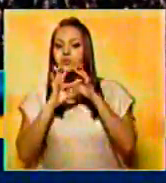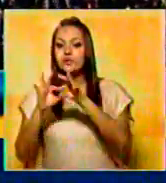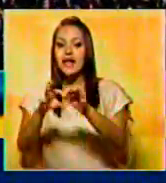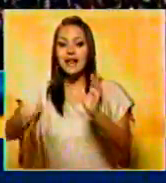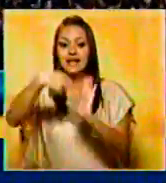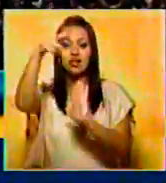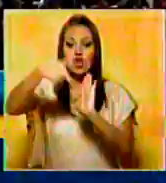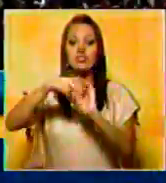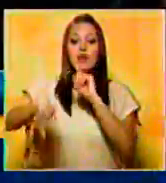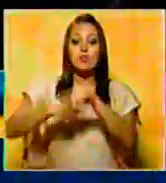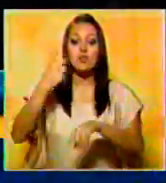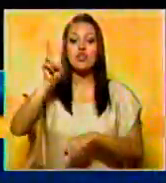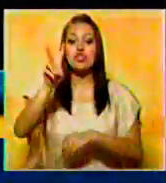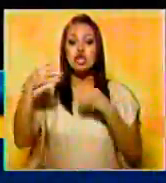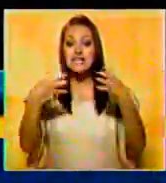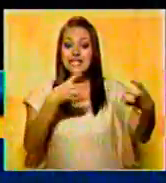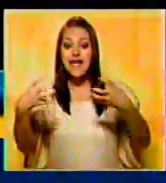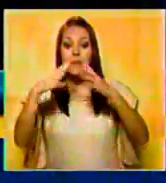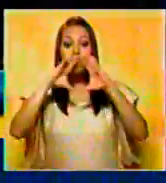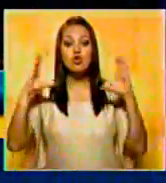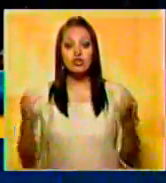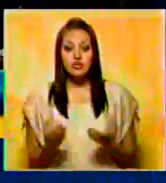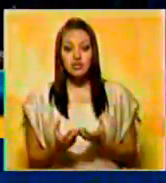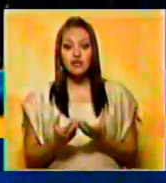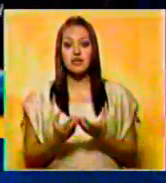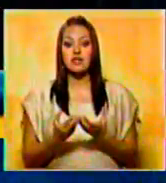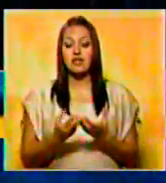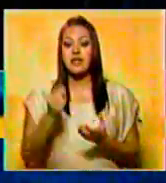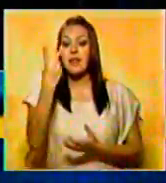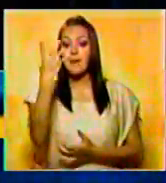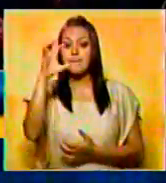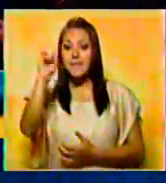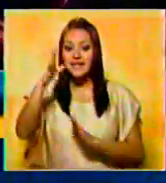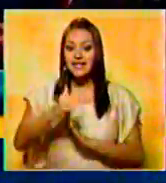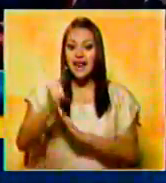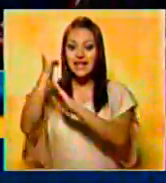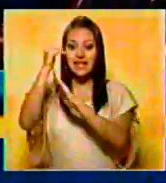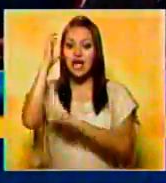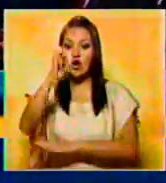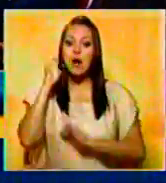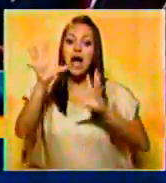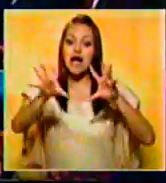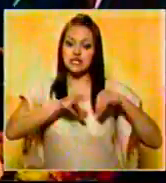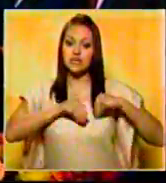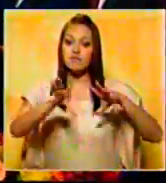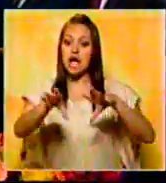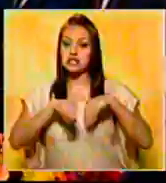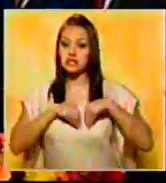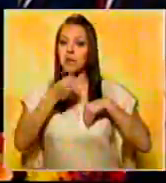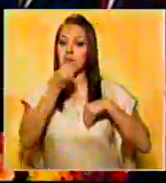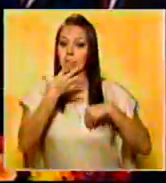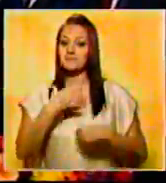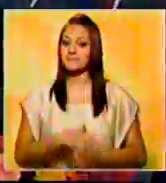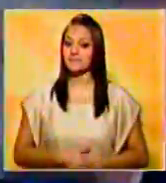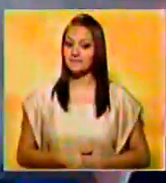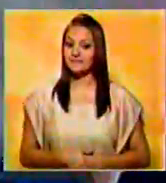la región después de dos guerras mundiales. Al menos 20 líderes de la Eurozona aceptaron la distinción. ¡Gracias! ¡Gracias! ¡Gracias! ¡Gracias!